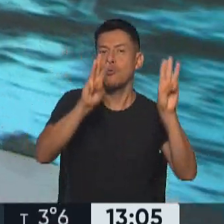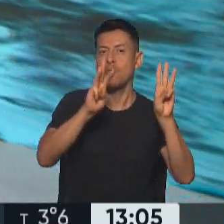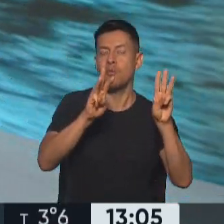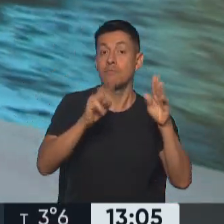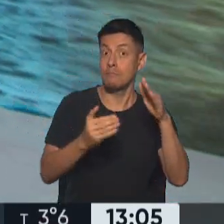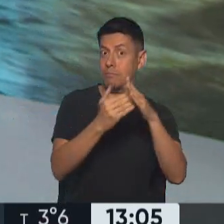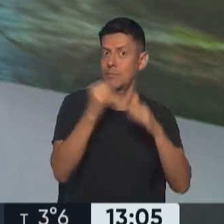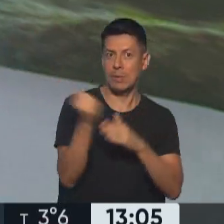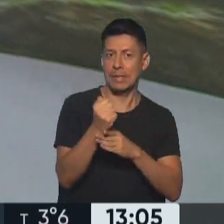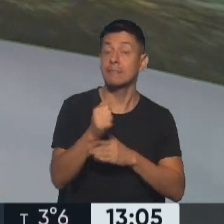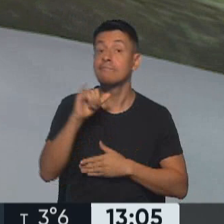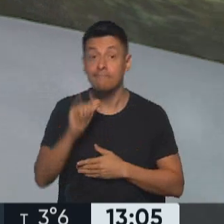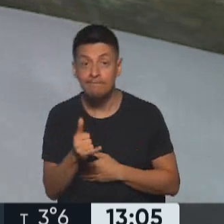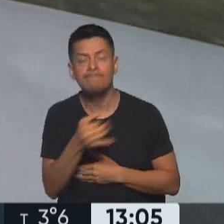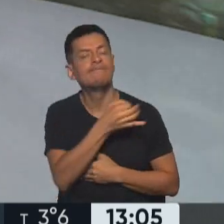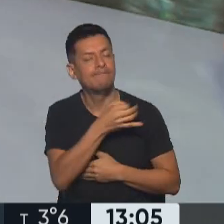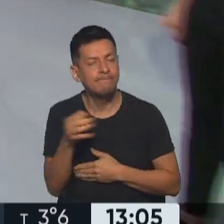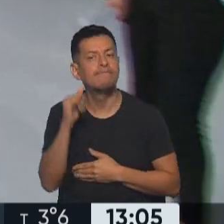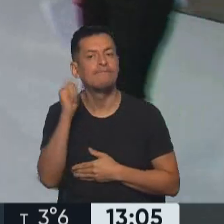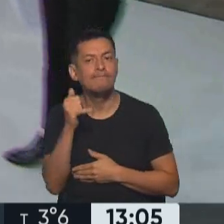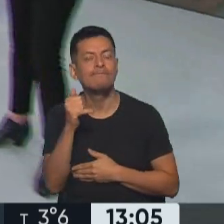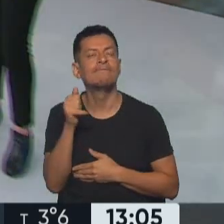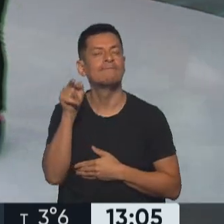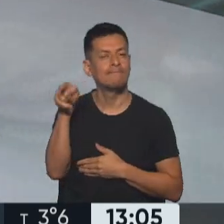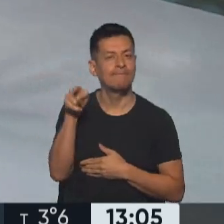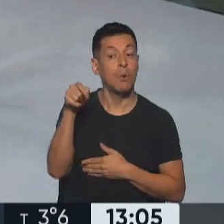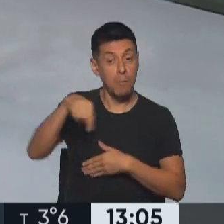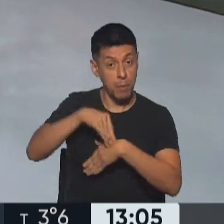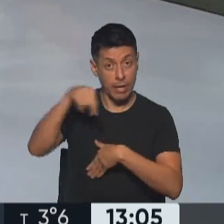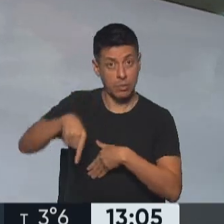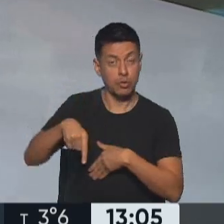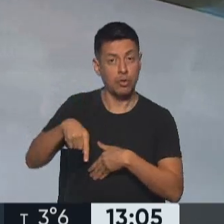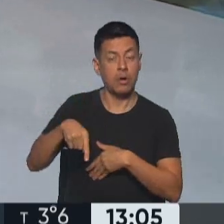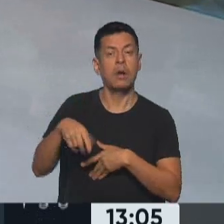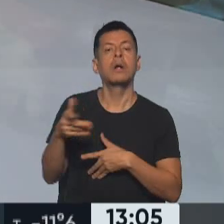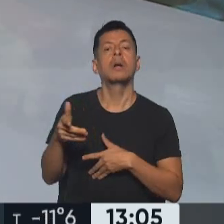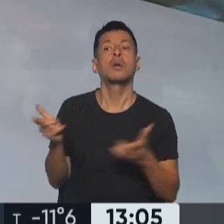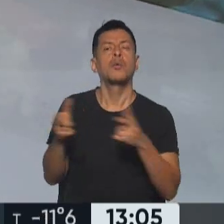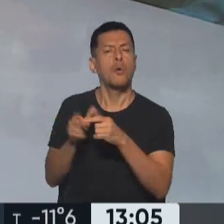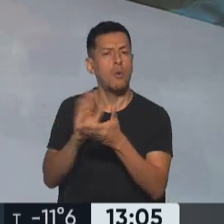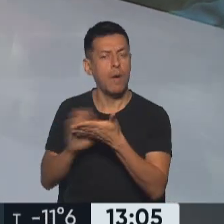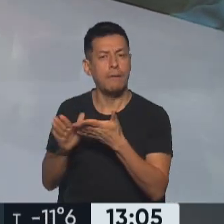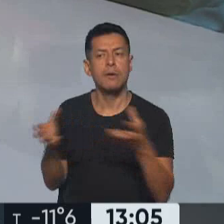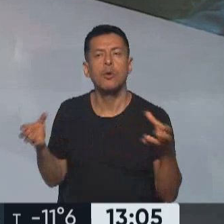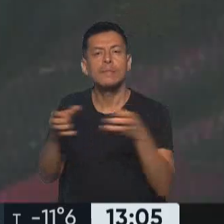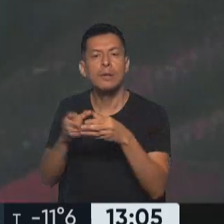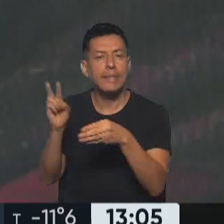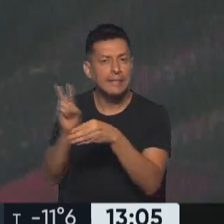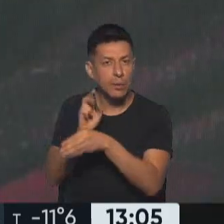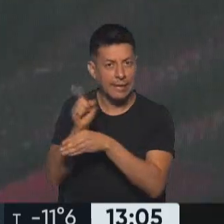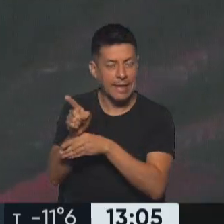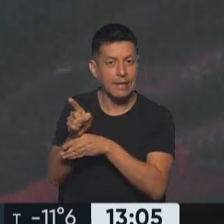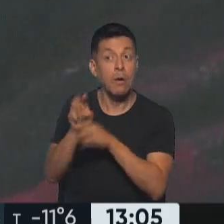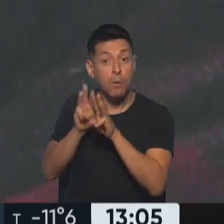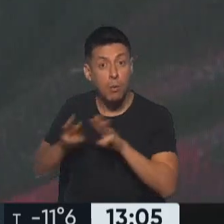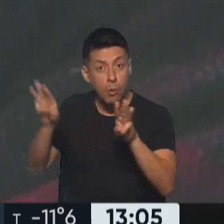Alejandra, esto es así. Sí, exactamente. Bueno, se está desarrollando en estos momentos una nueva reunión del Consejo de Seguridad de